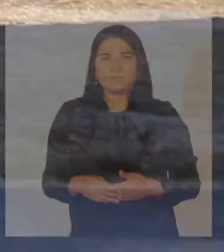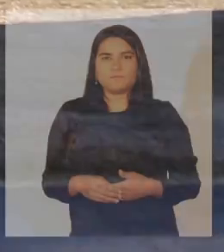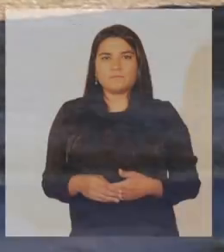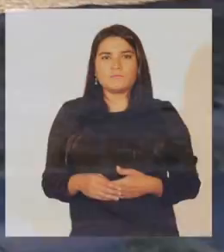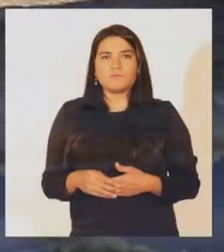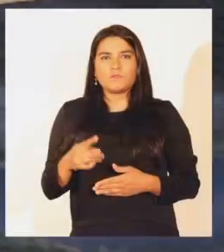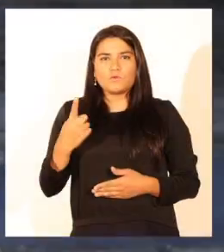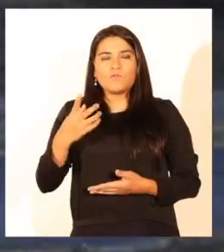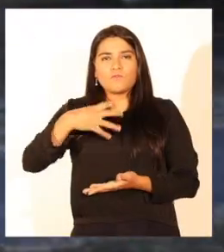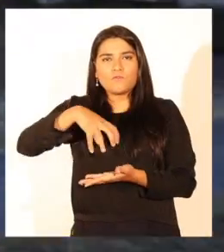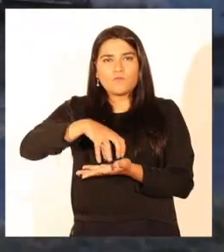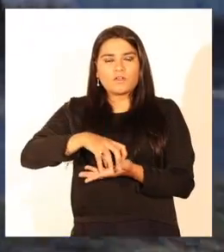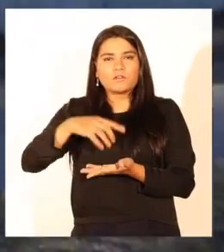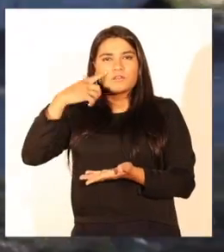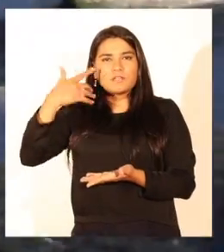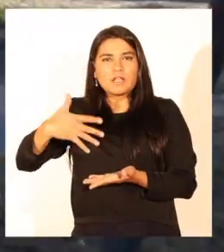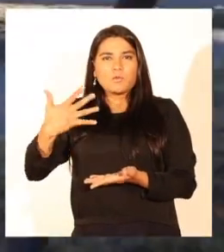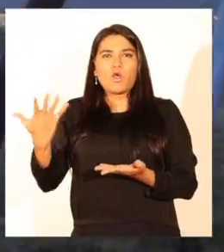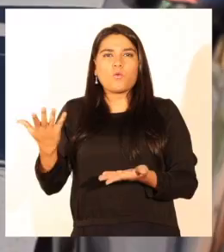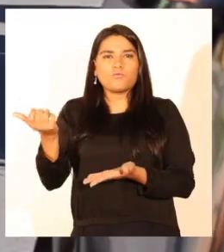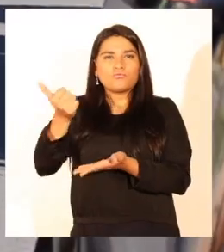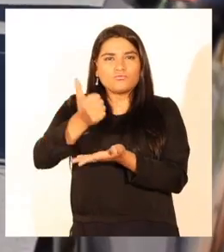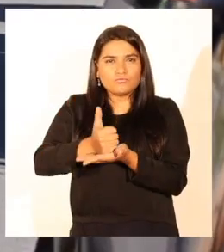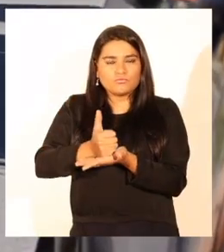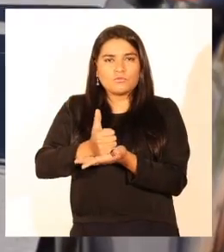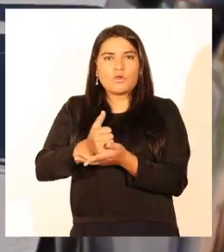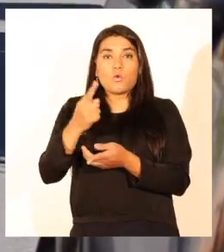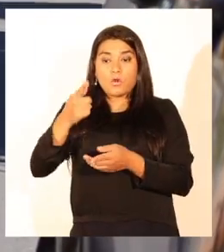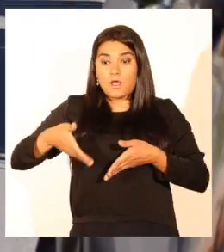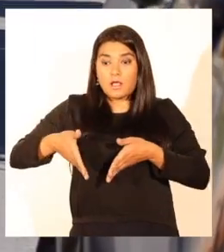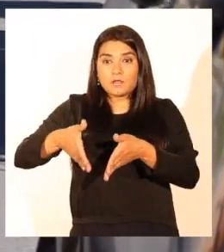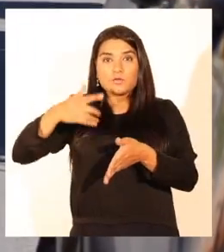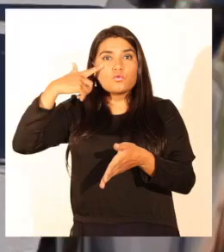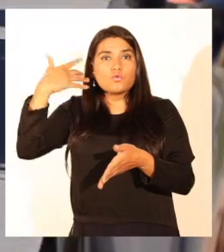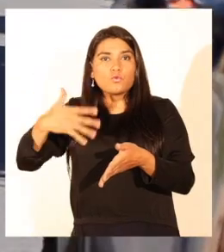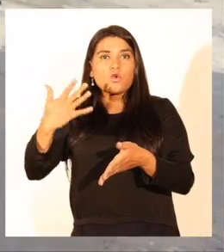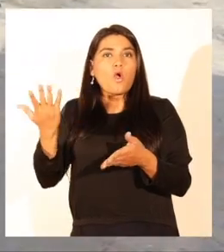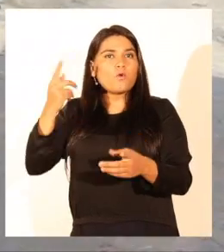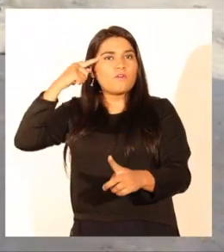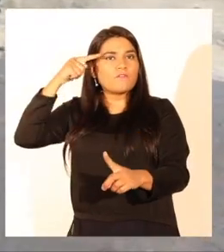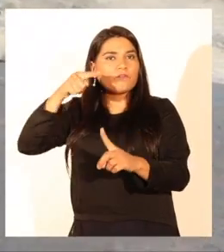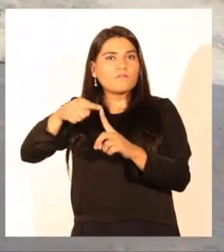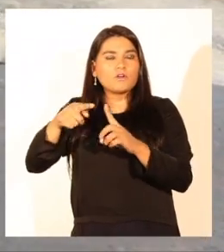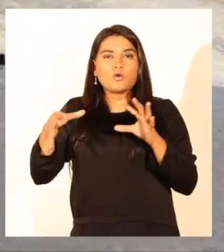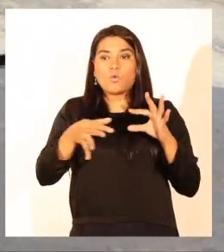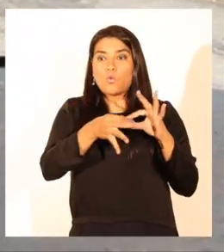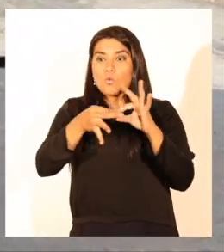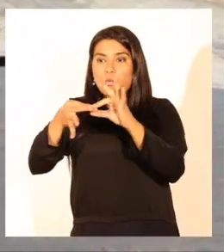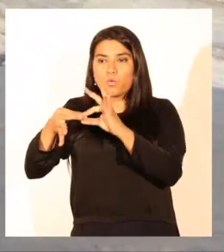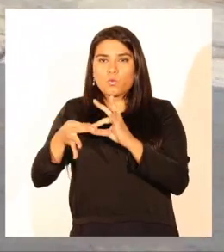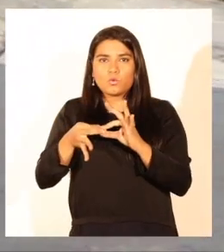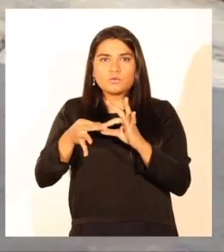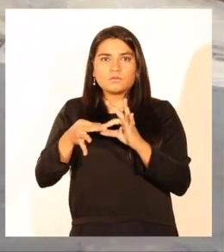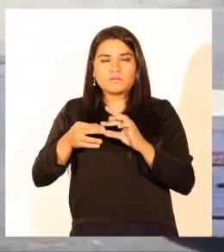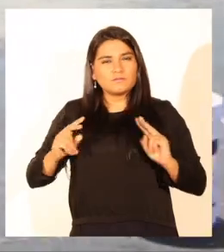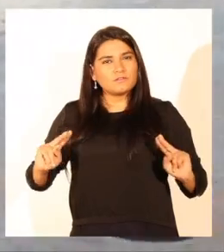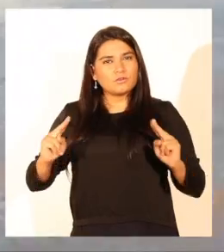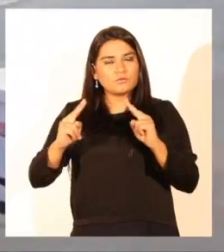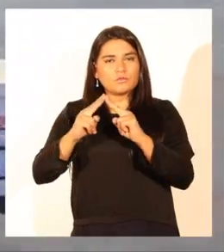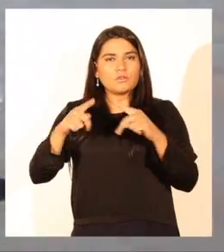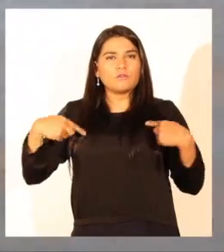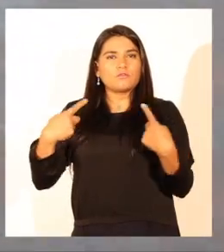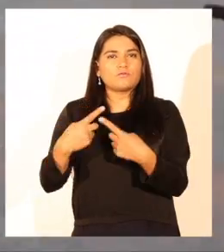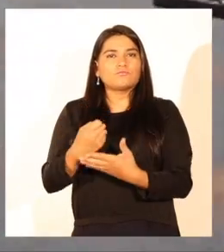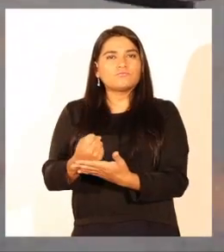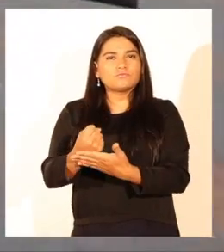Un barrio es tan importante como sus triunfos. Una calle es tan valiosa como los destinos que une. La infraestructura